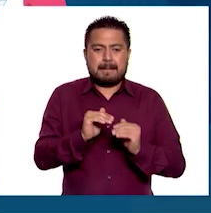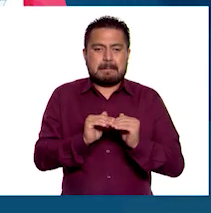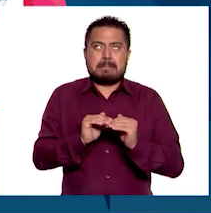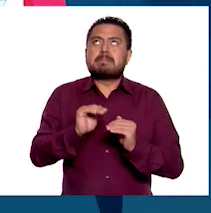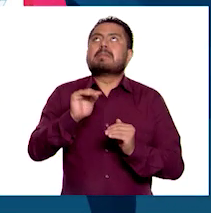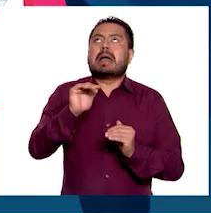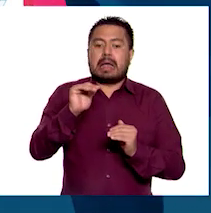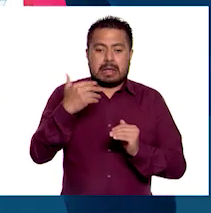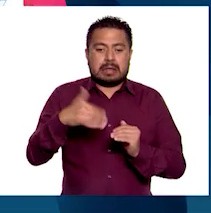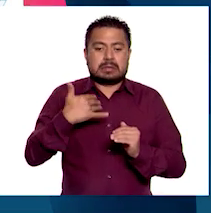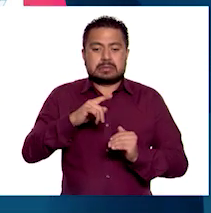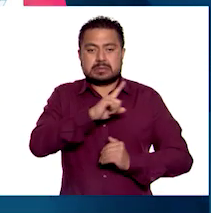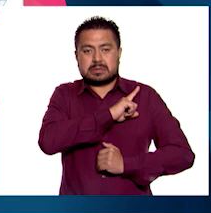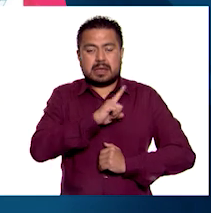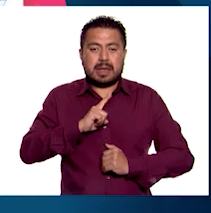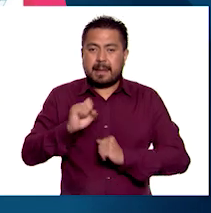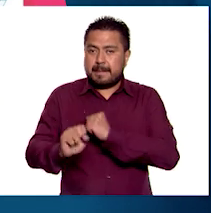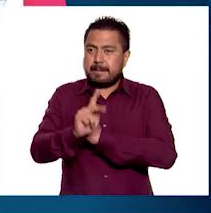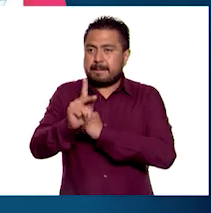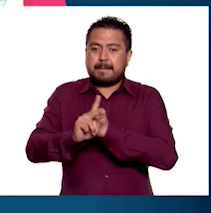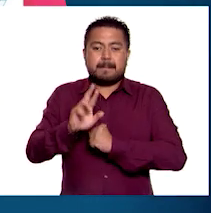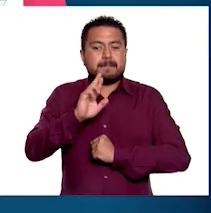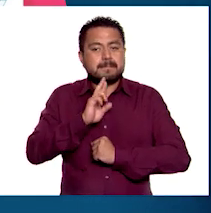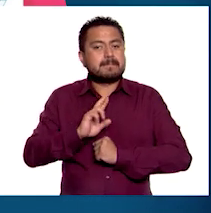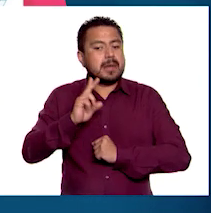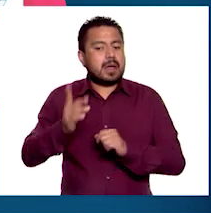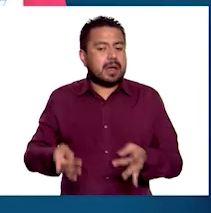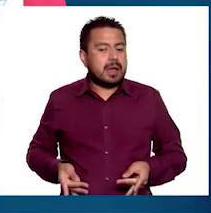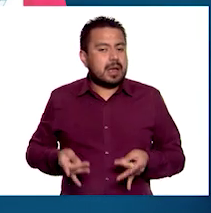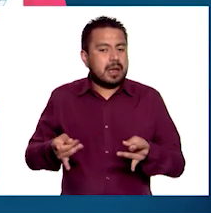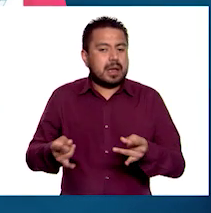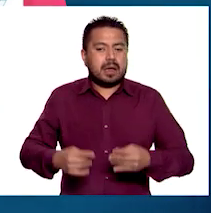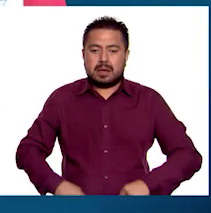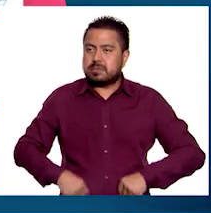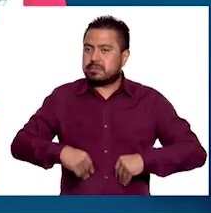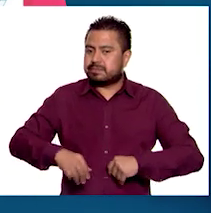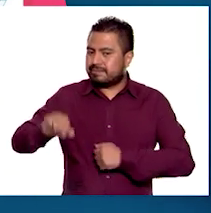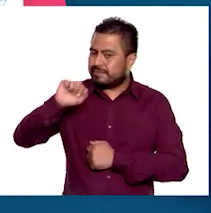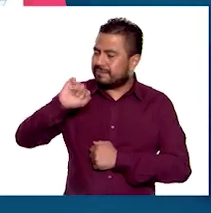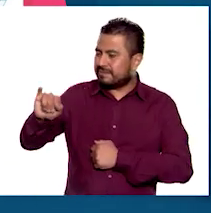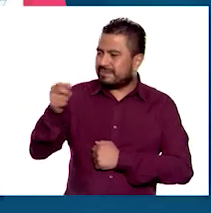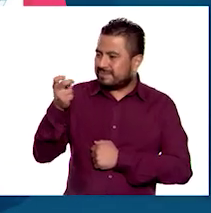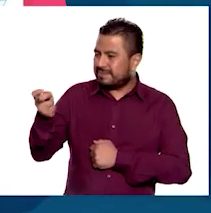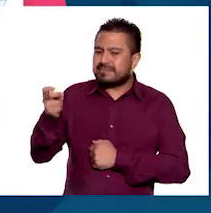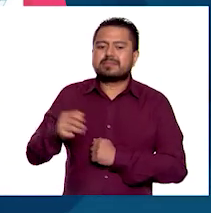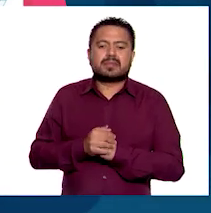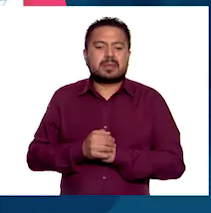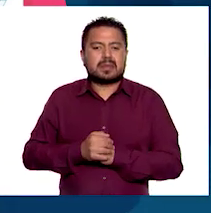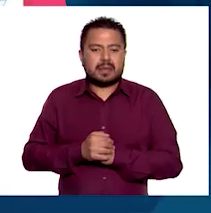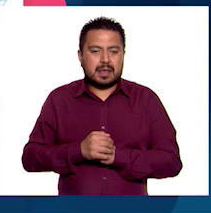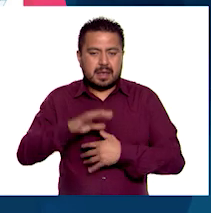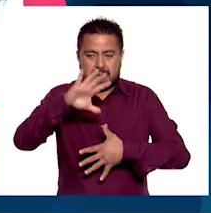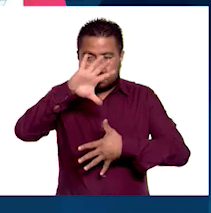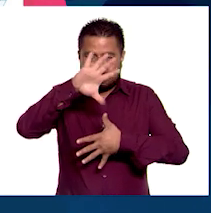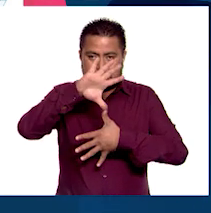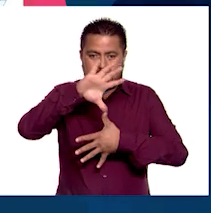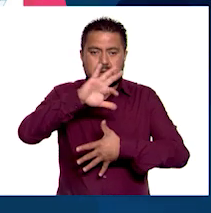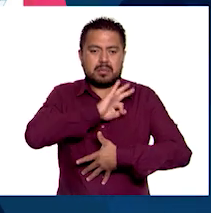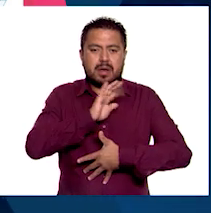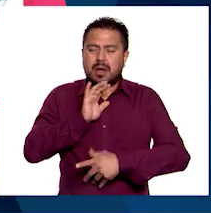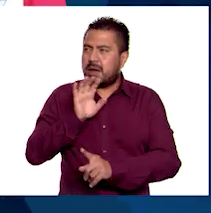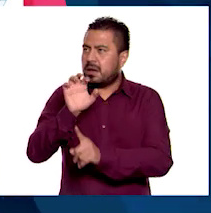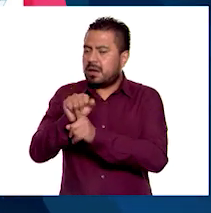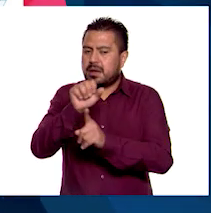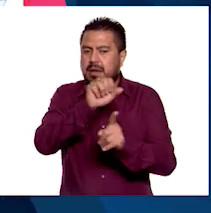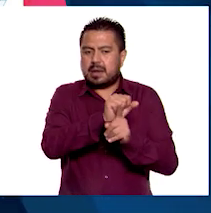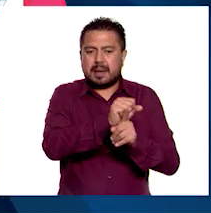y deben ser los países con la mejor calidad de vida. Es correcto. En el continente americano podemos reconocer